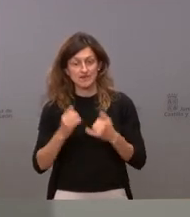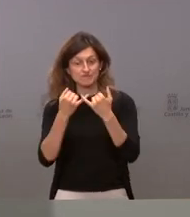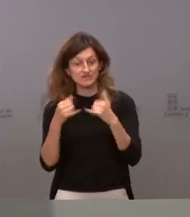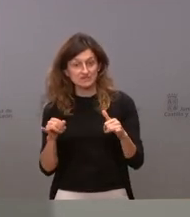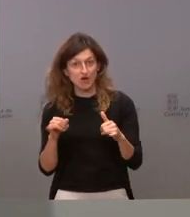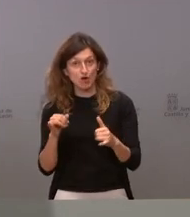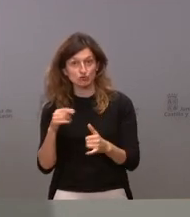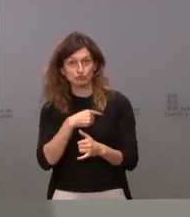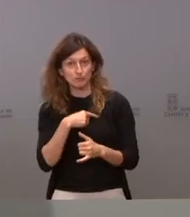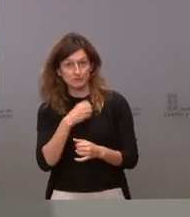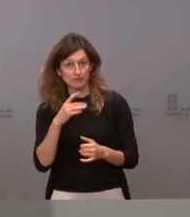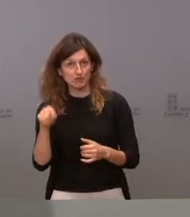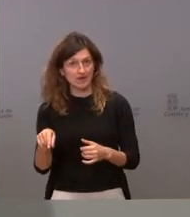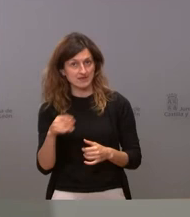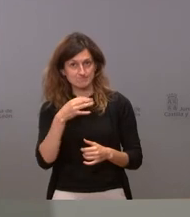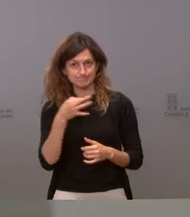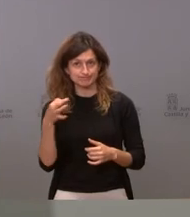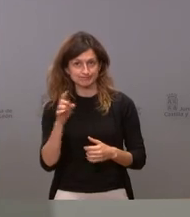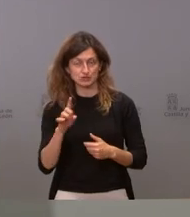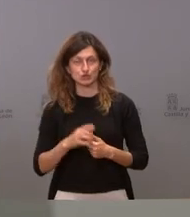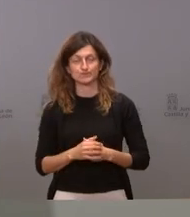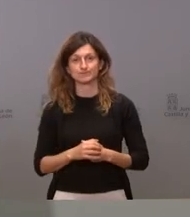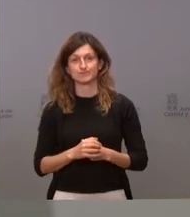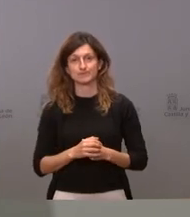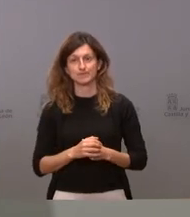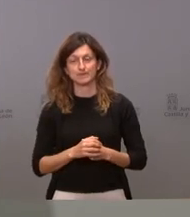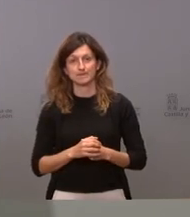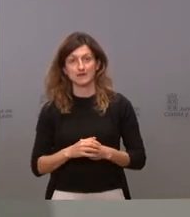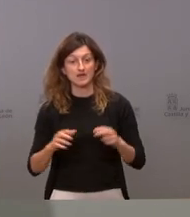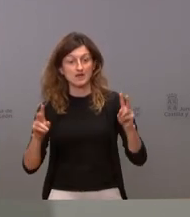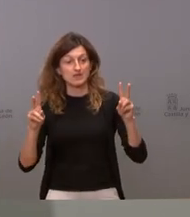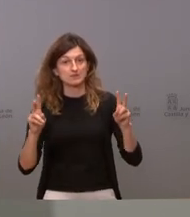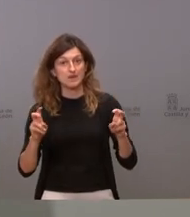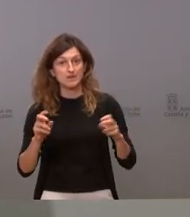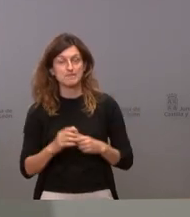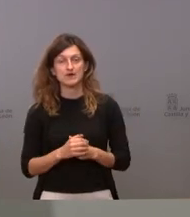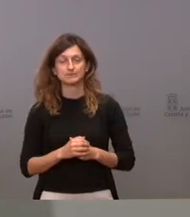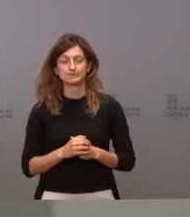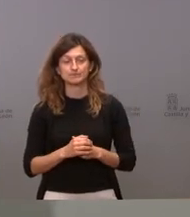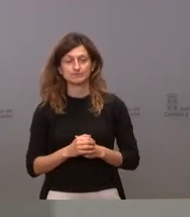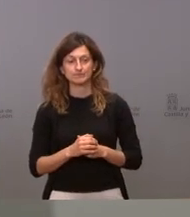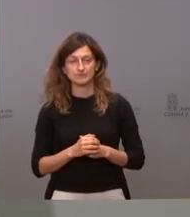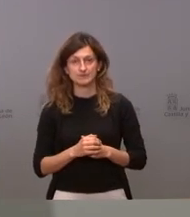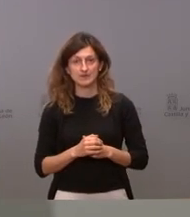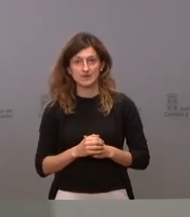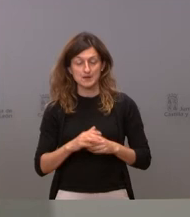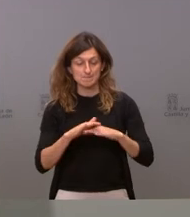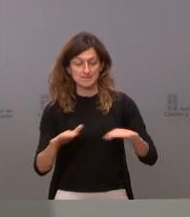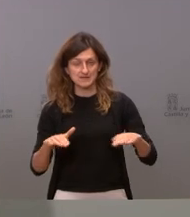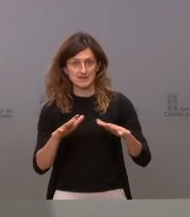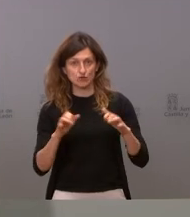colocados que donde están eso es lo que debía de ocurrir en cualquier caso la mesa de las cortes debería de sancionar